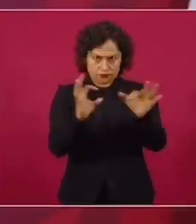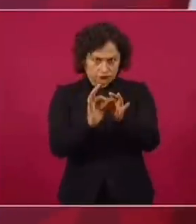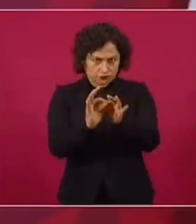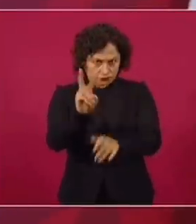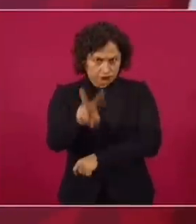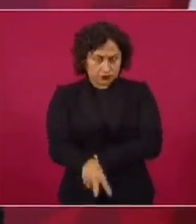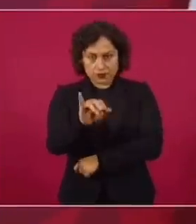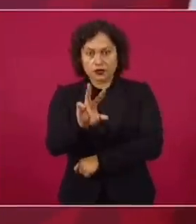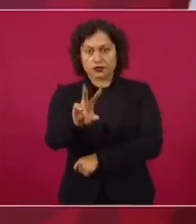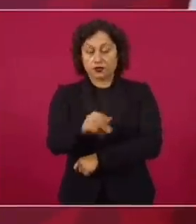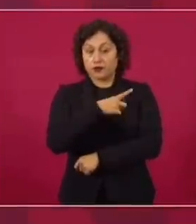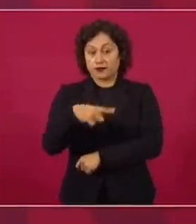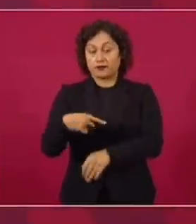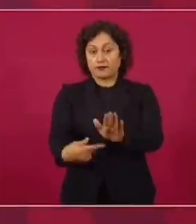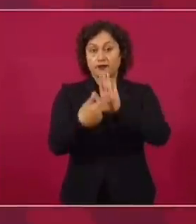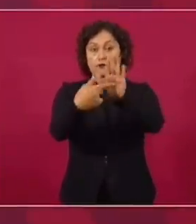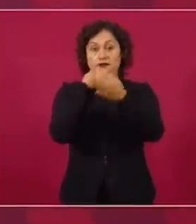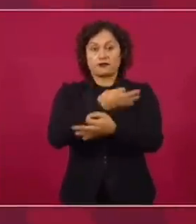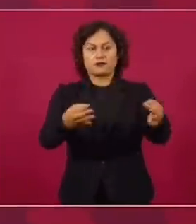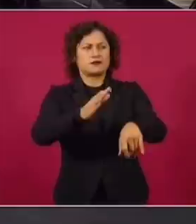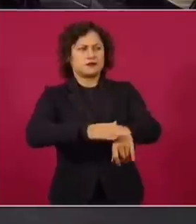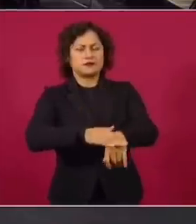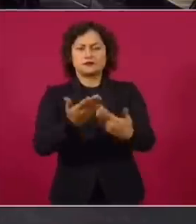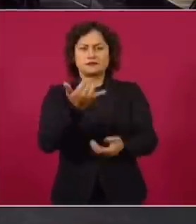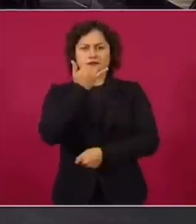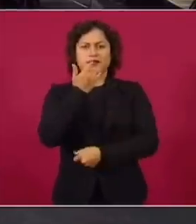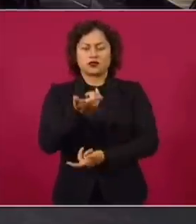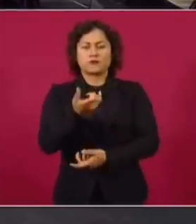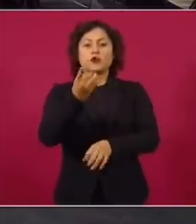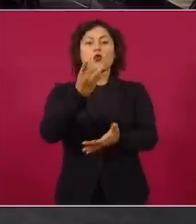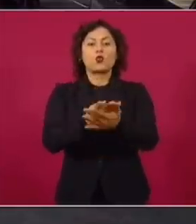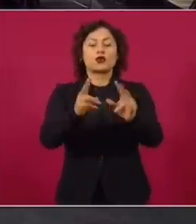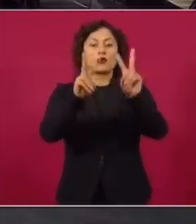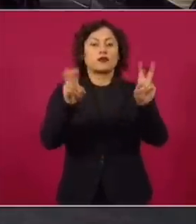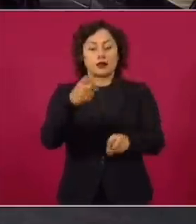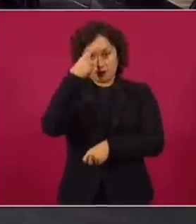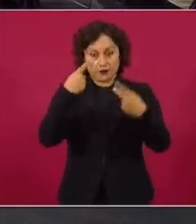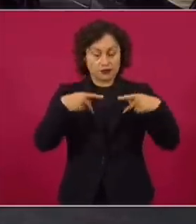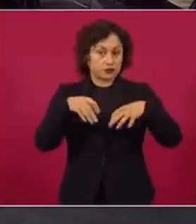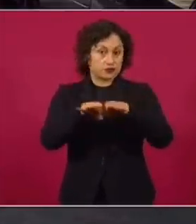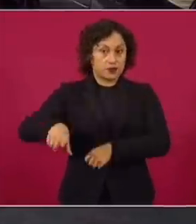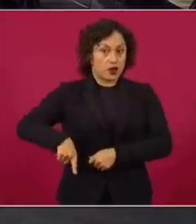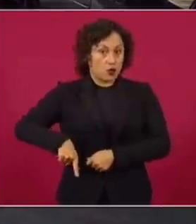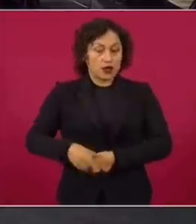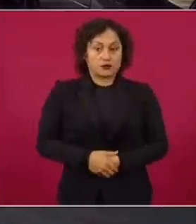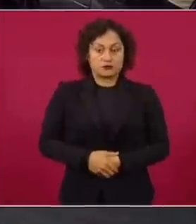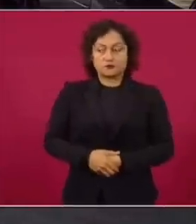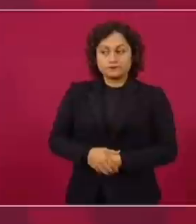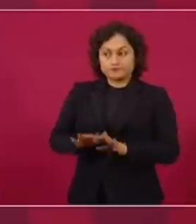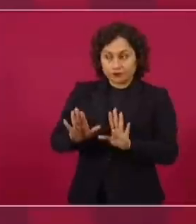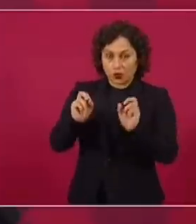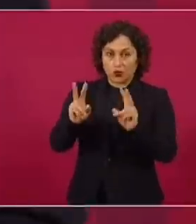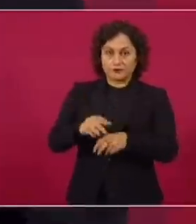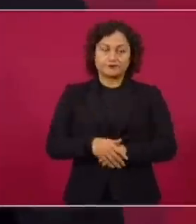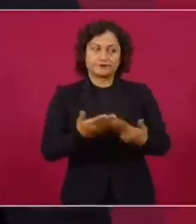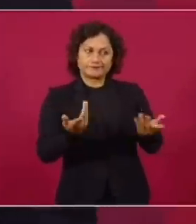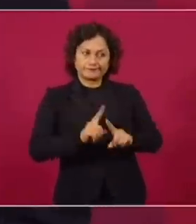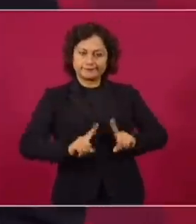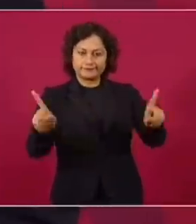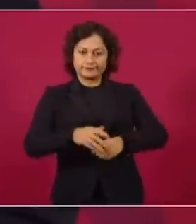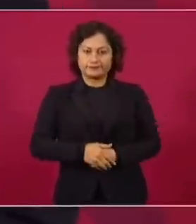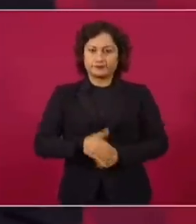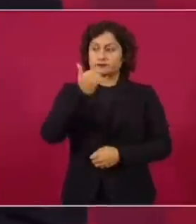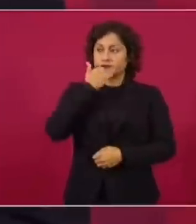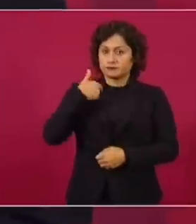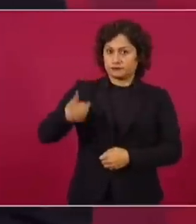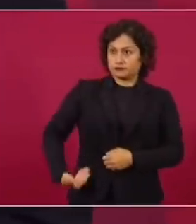y transparentar esto. Aunque el Instituto tendría que ver solamente con funcionarios públicos, servidores, algún gobierno. Pero yo también